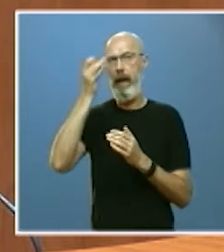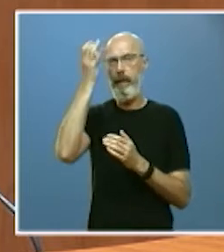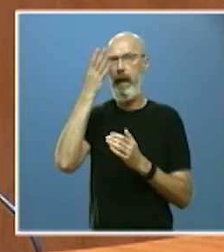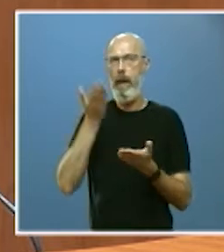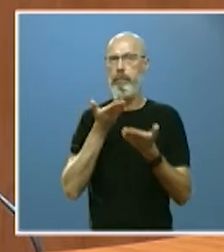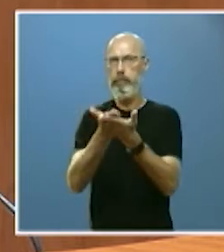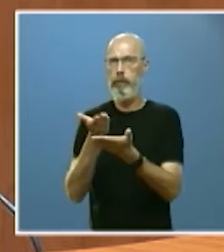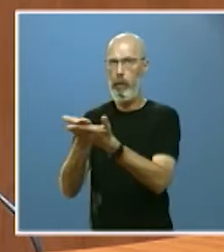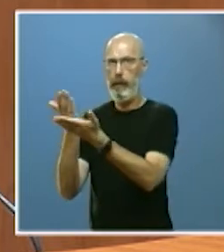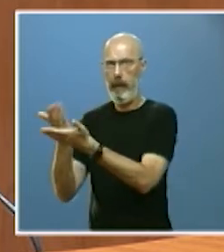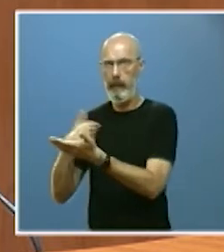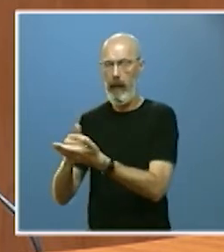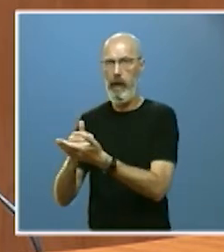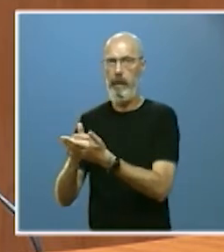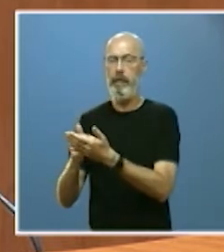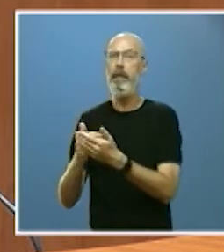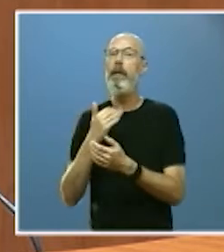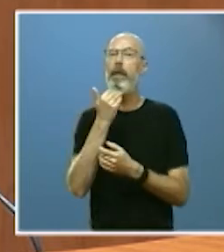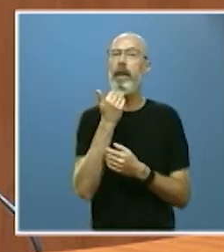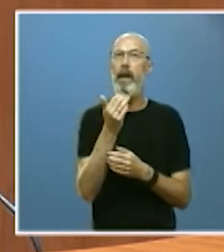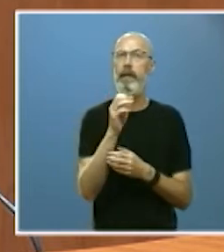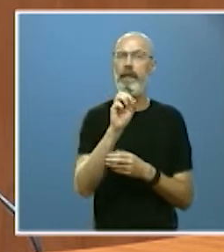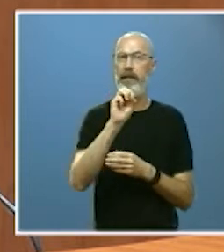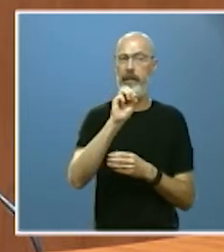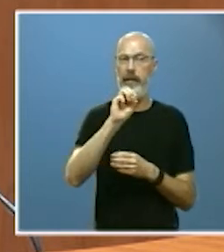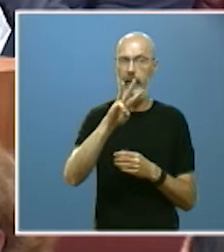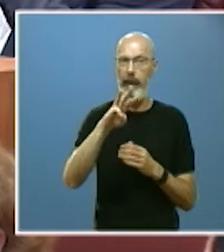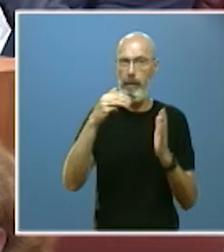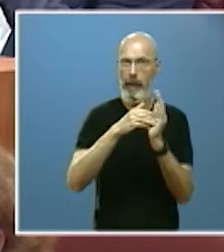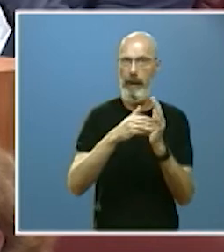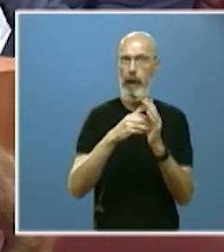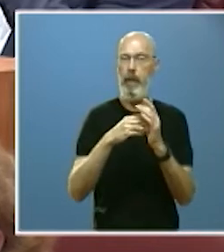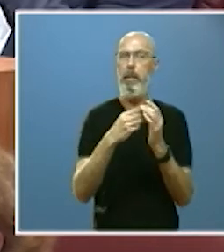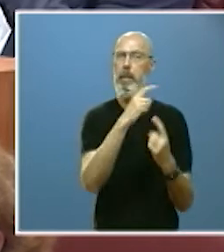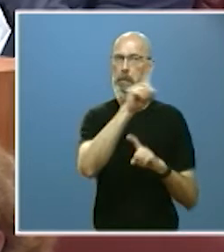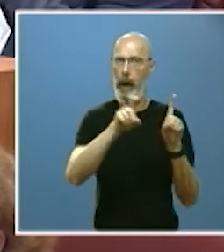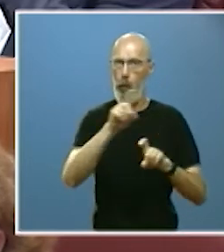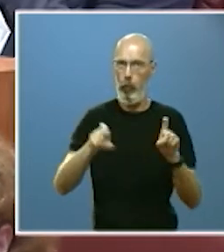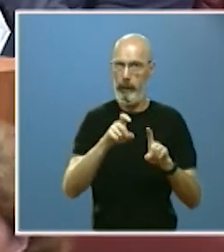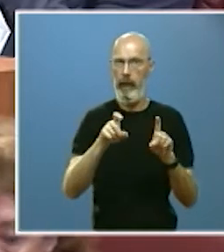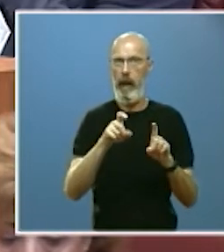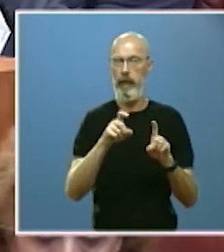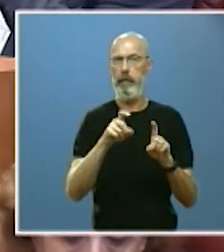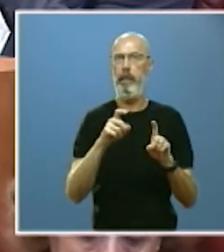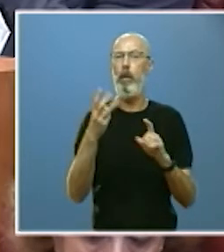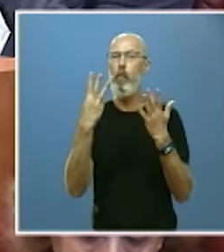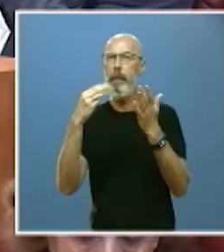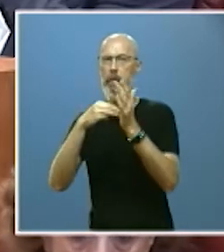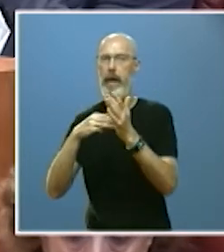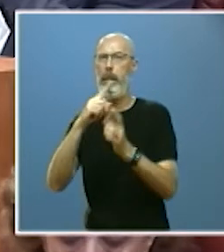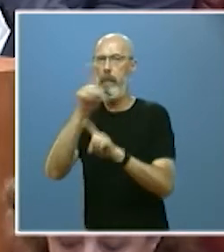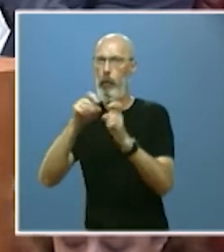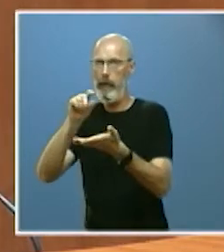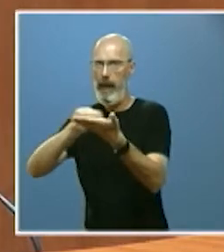ellas casi 1.300 preguntas orales y comparecencias más de 9.000 preguntas escritas y 1